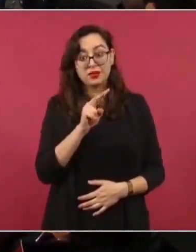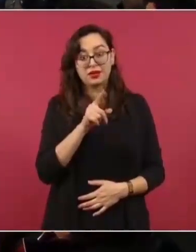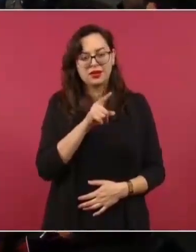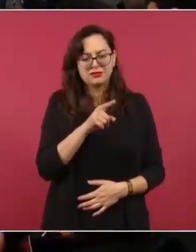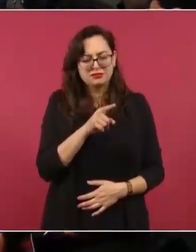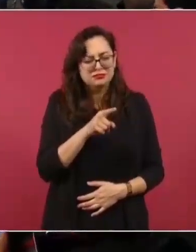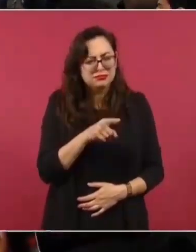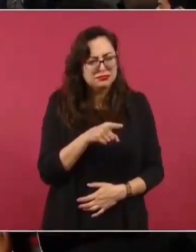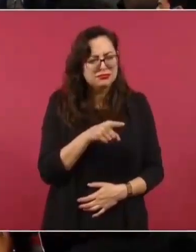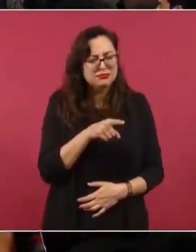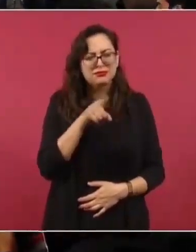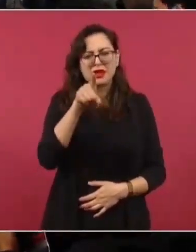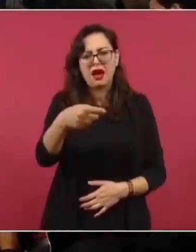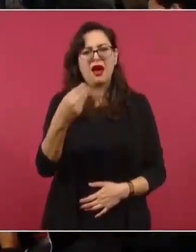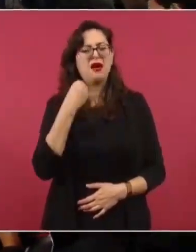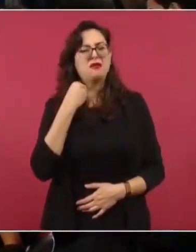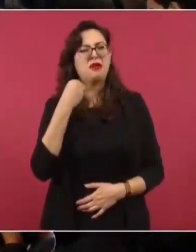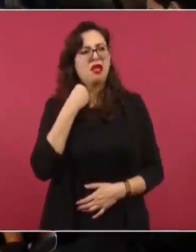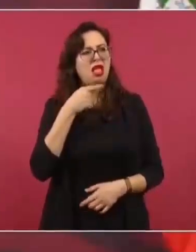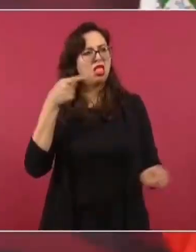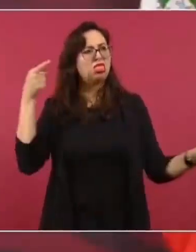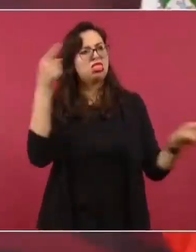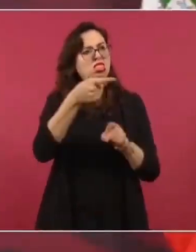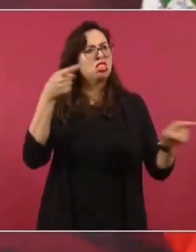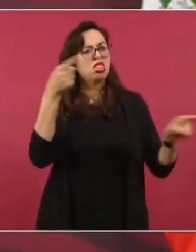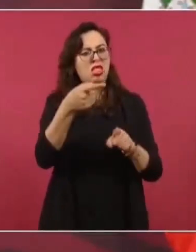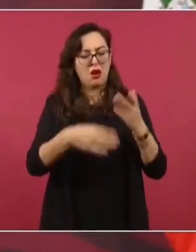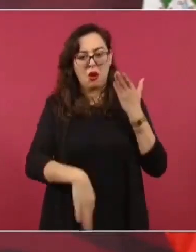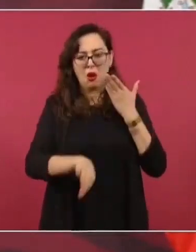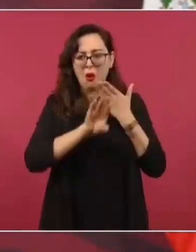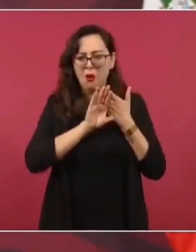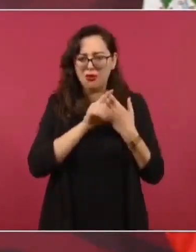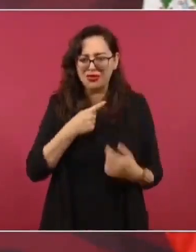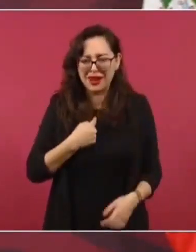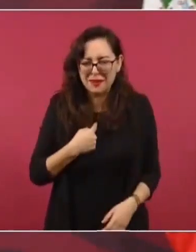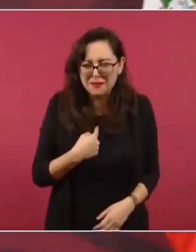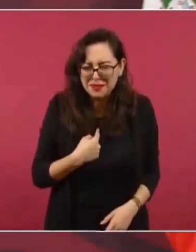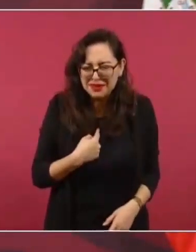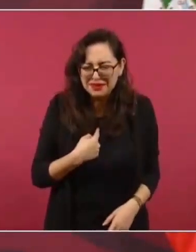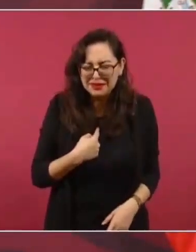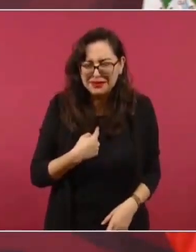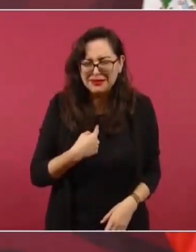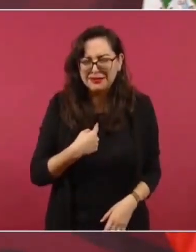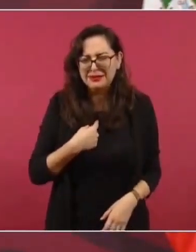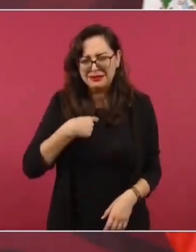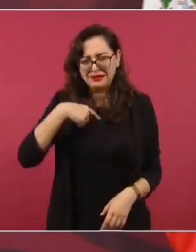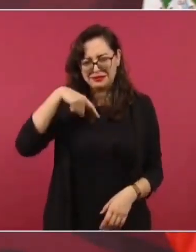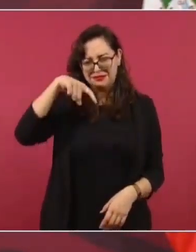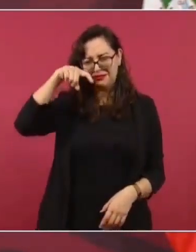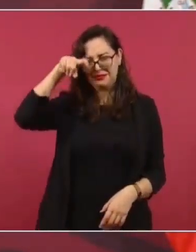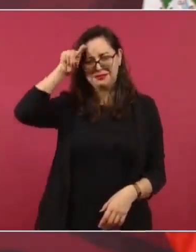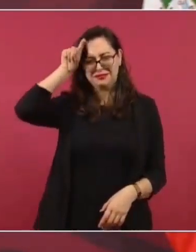involucrar, este abogado